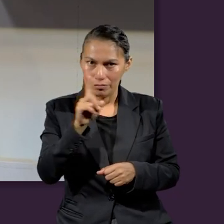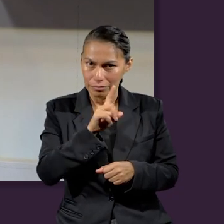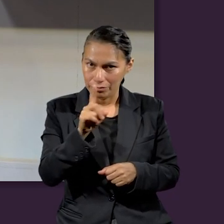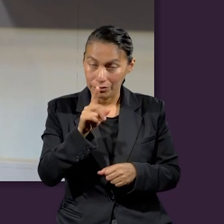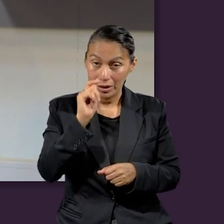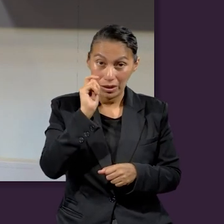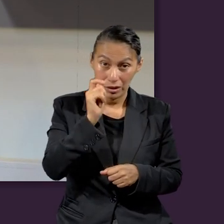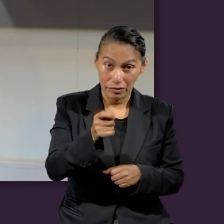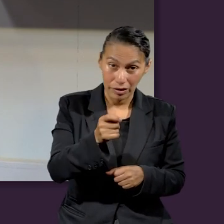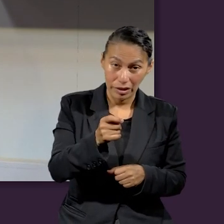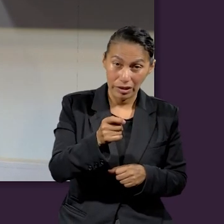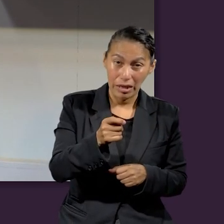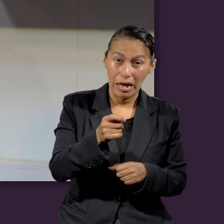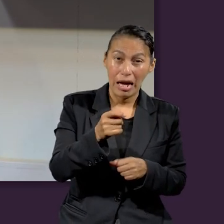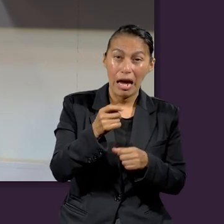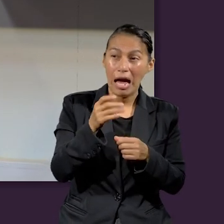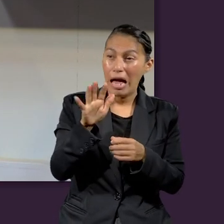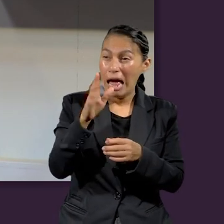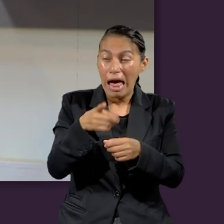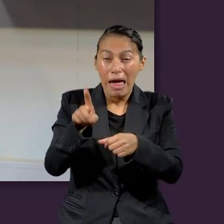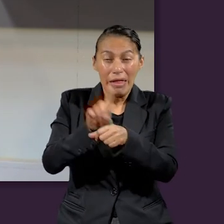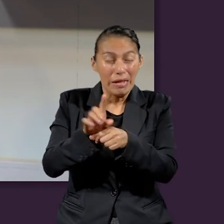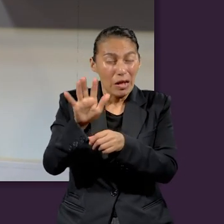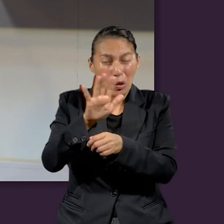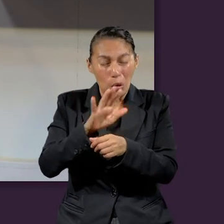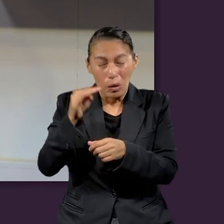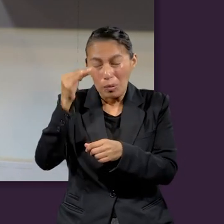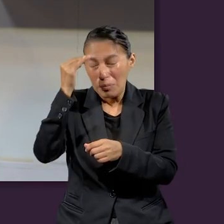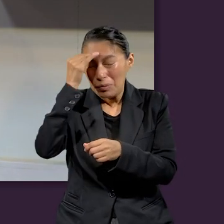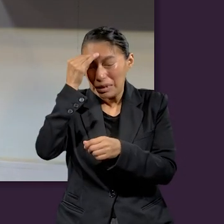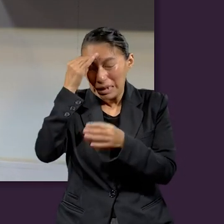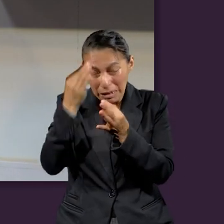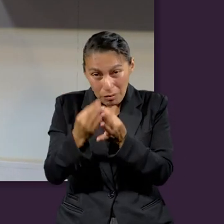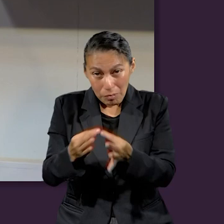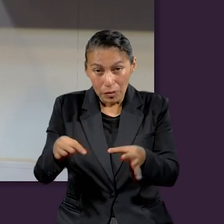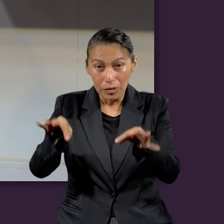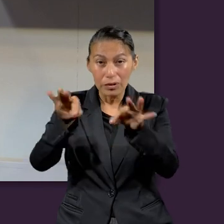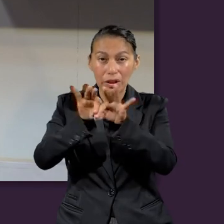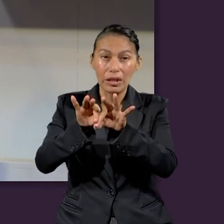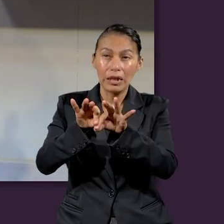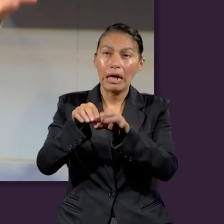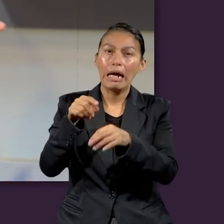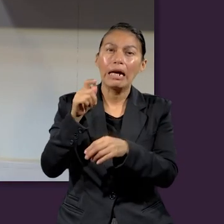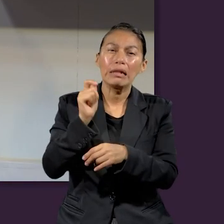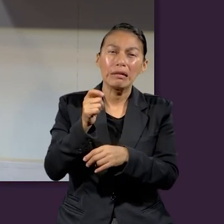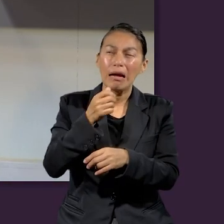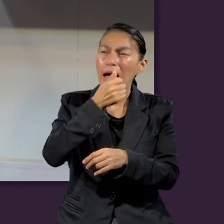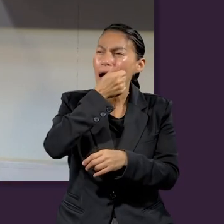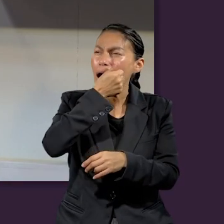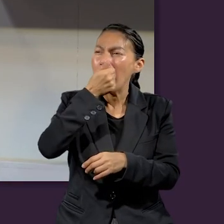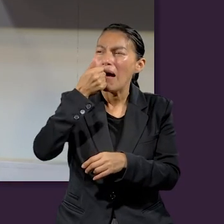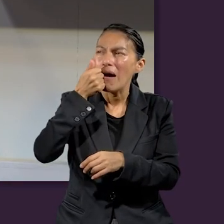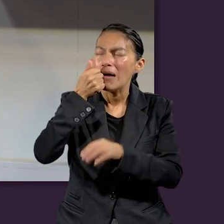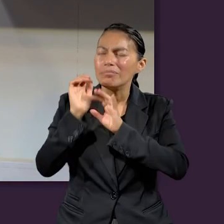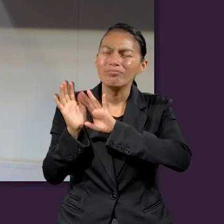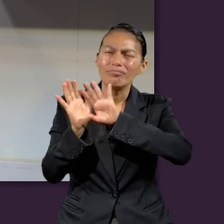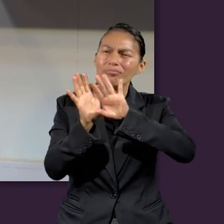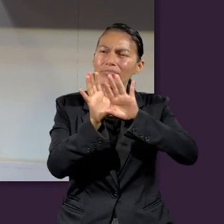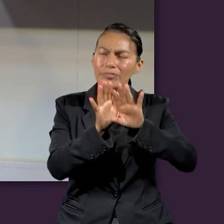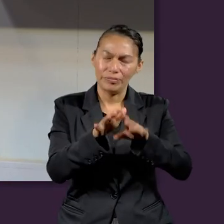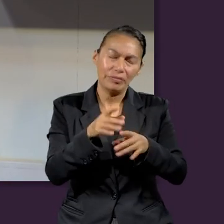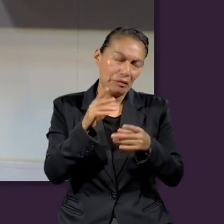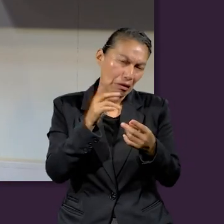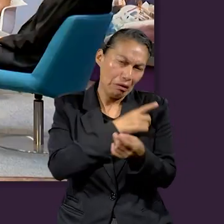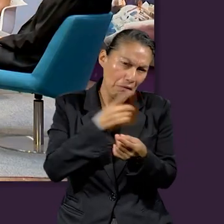trataba de que era tan importante este proceso reflexivo que la alimentación pasaba a un segundo plano.